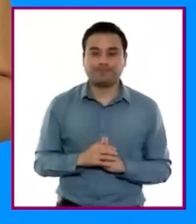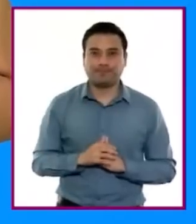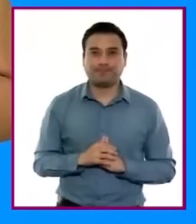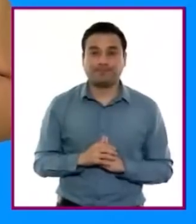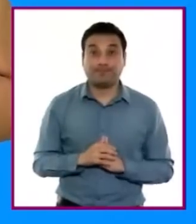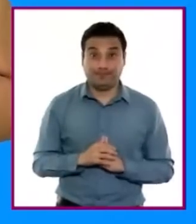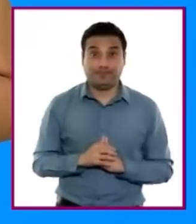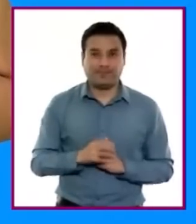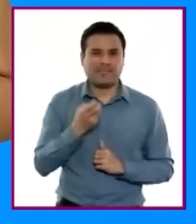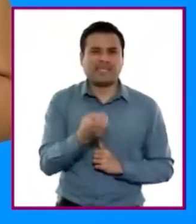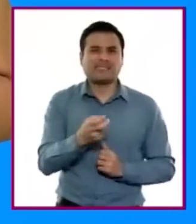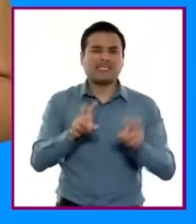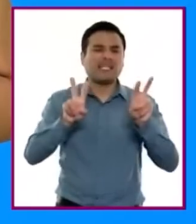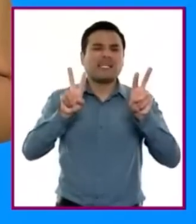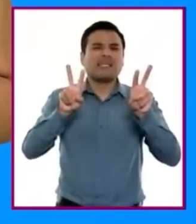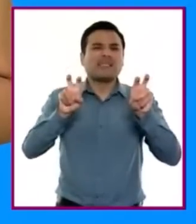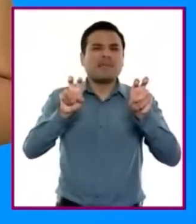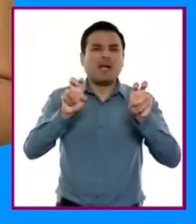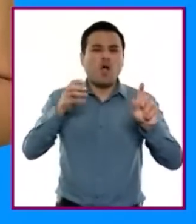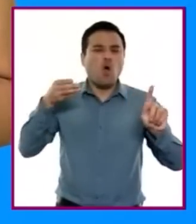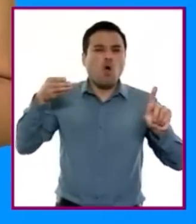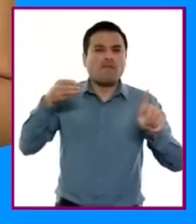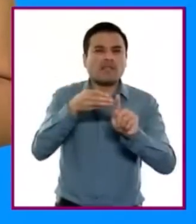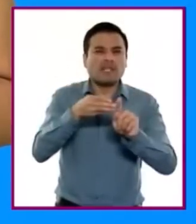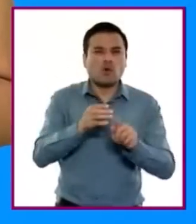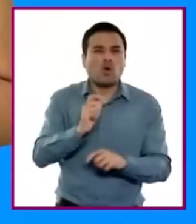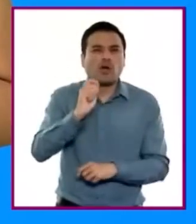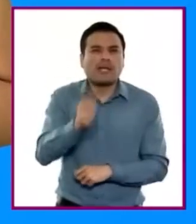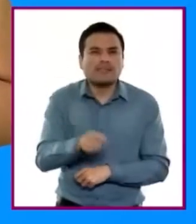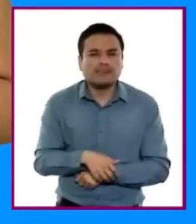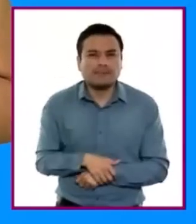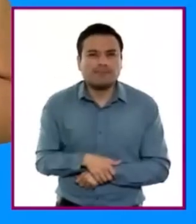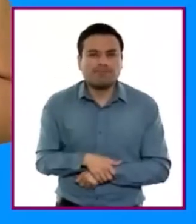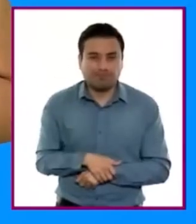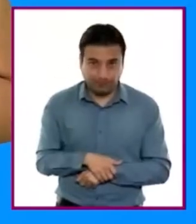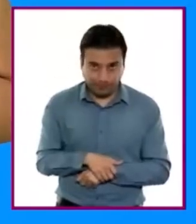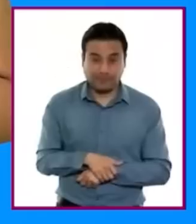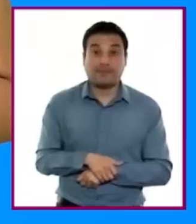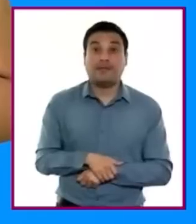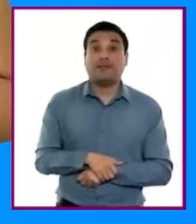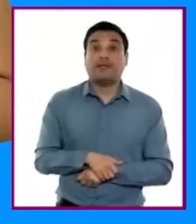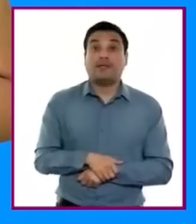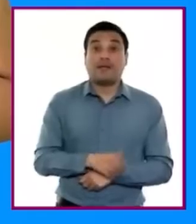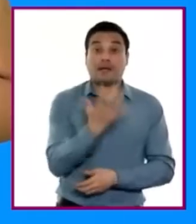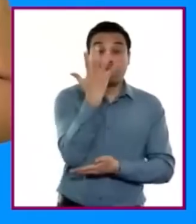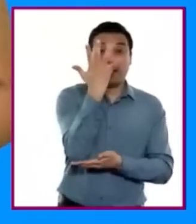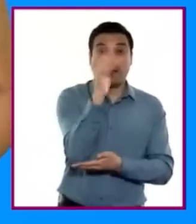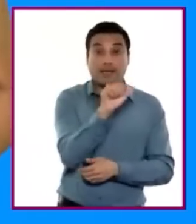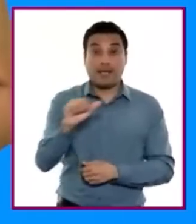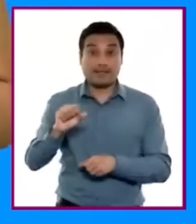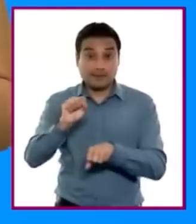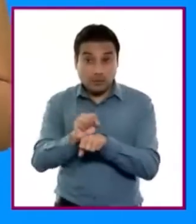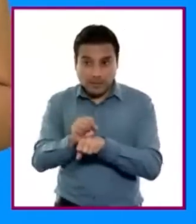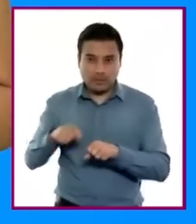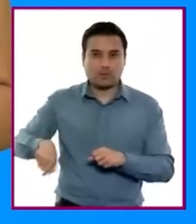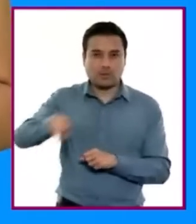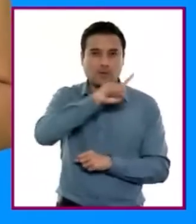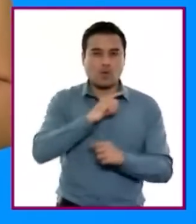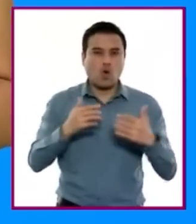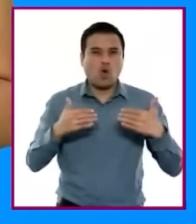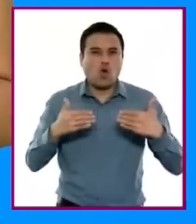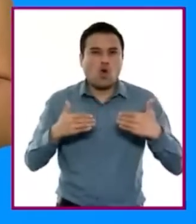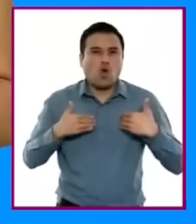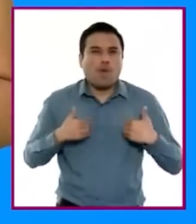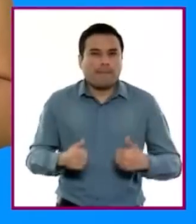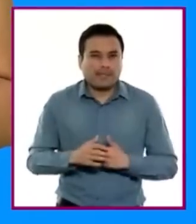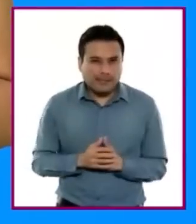objeto de aprendizaje de este campo, desde inicial hasta secundaria, es la comprensión y explicación de los fenómenos y procesos